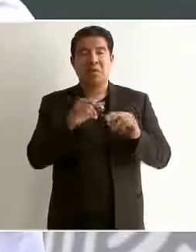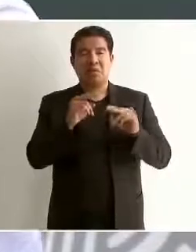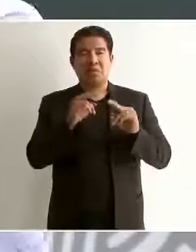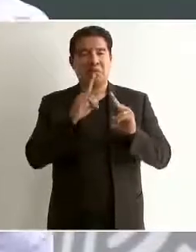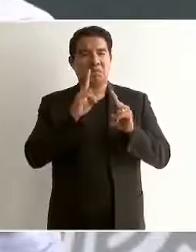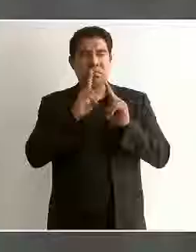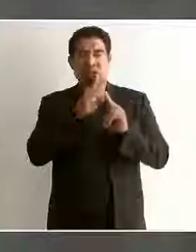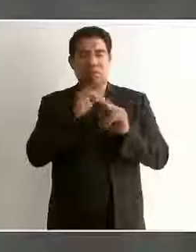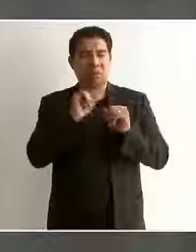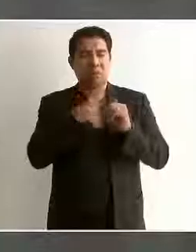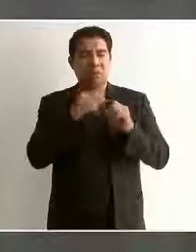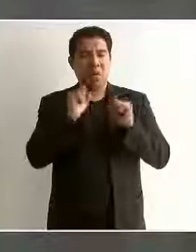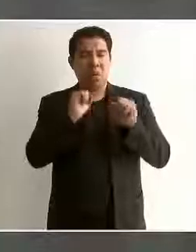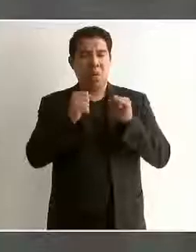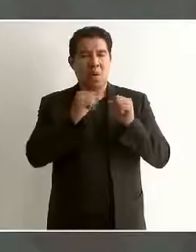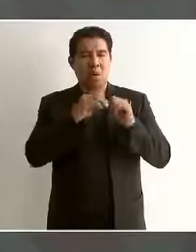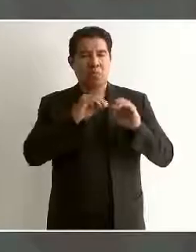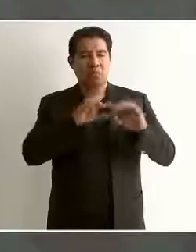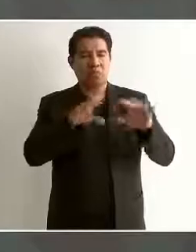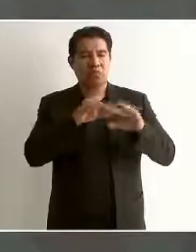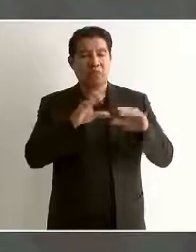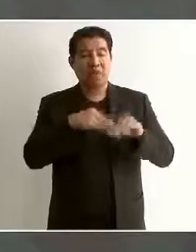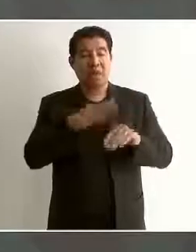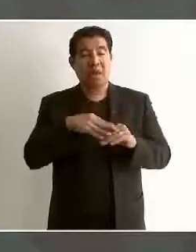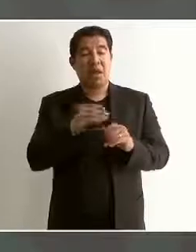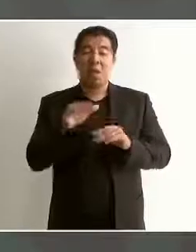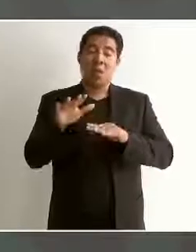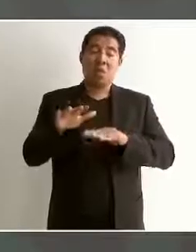¿cómo que le quemen incienso